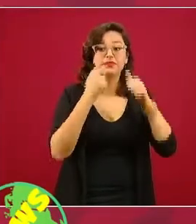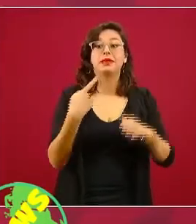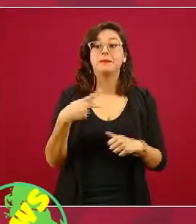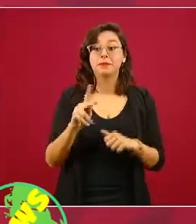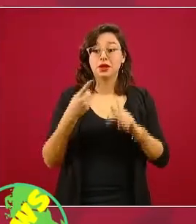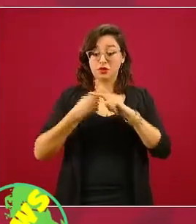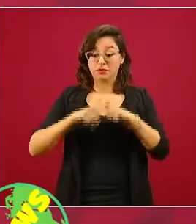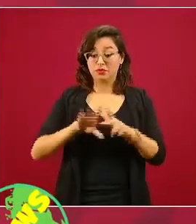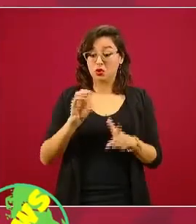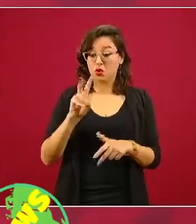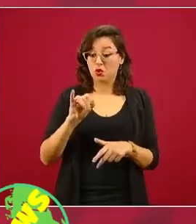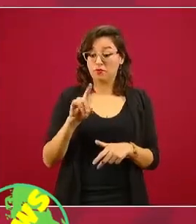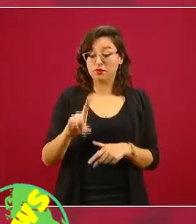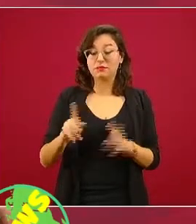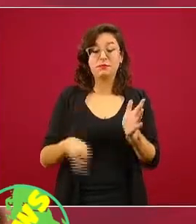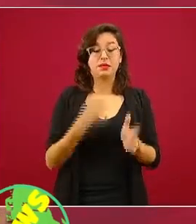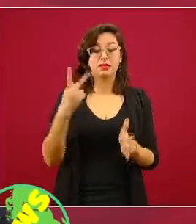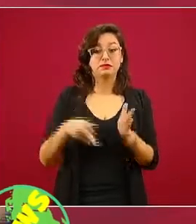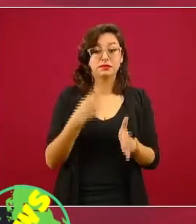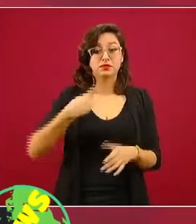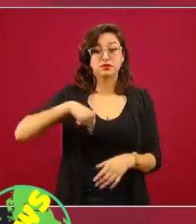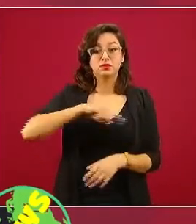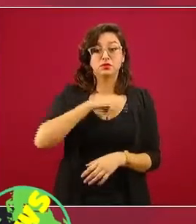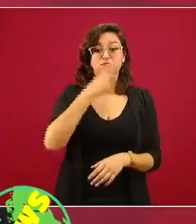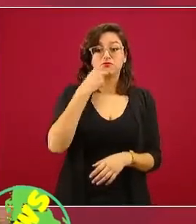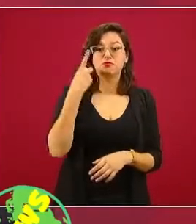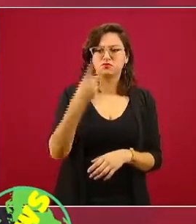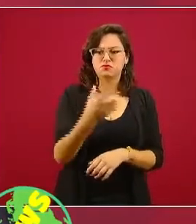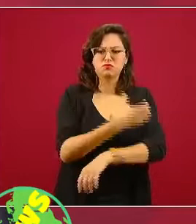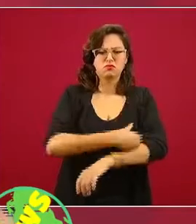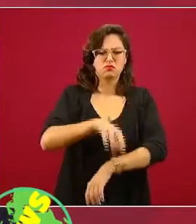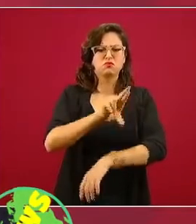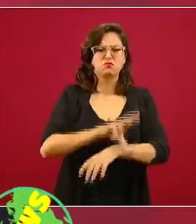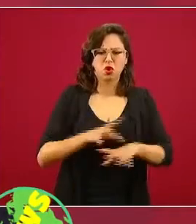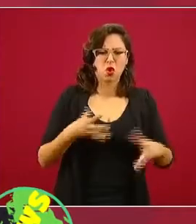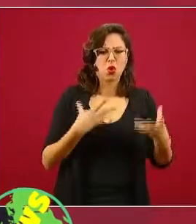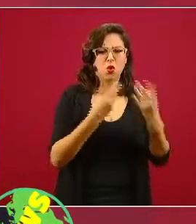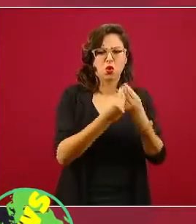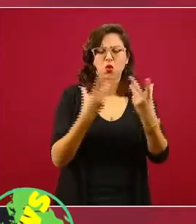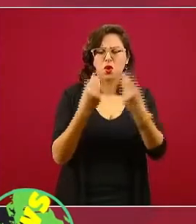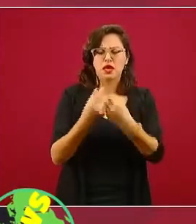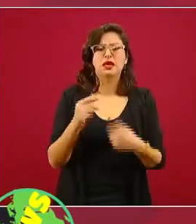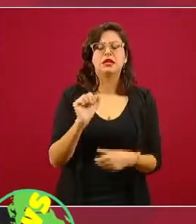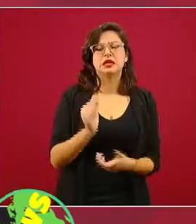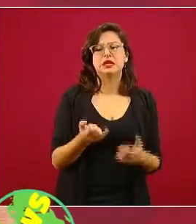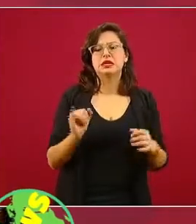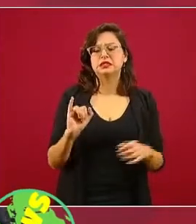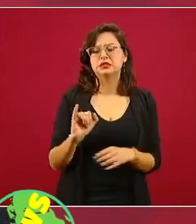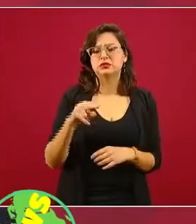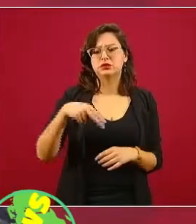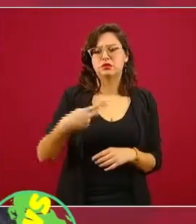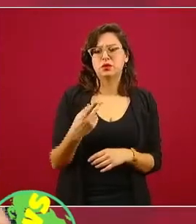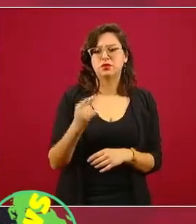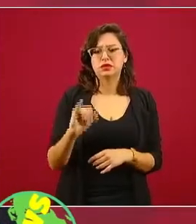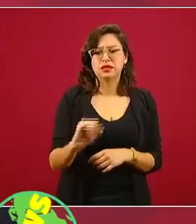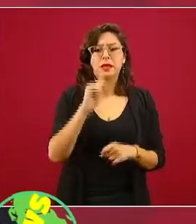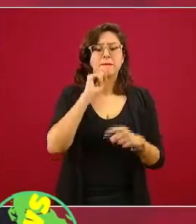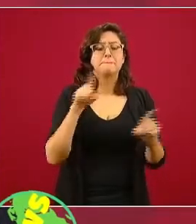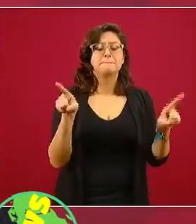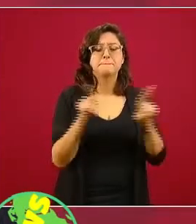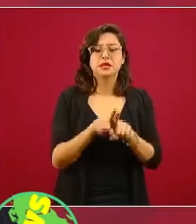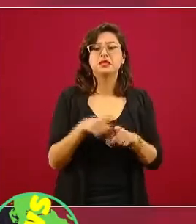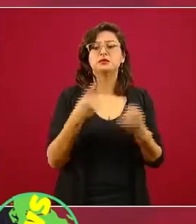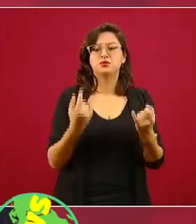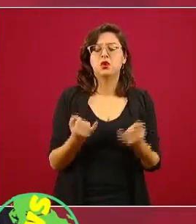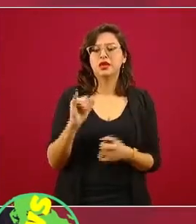presentado repetidamente, estamos trabajando muy coordinados con el Instituto Nacional de Pueblos Indígenas, con el Instituto Nacional